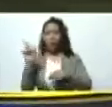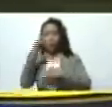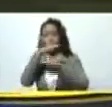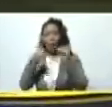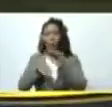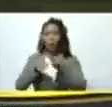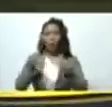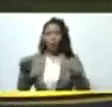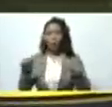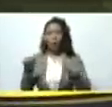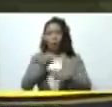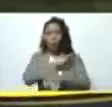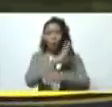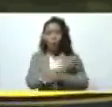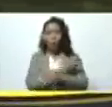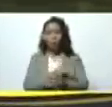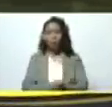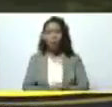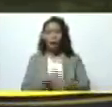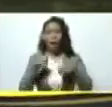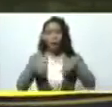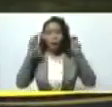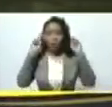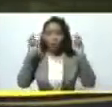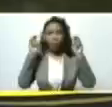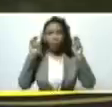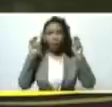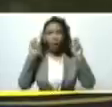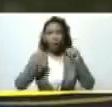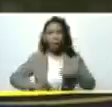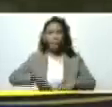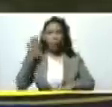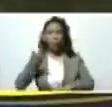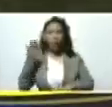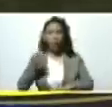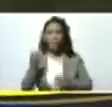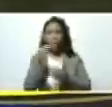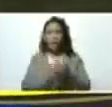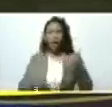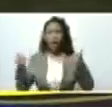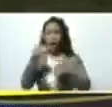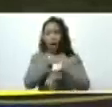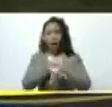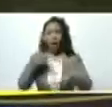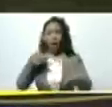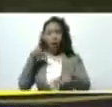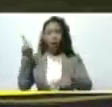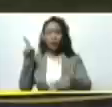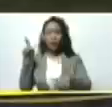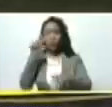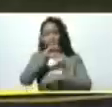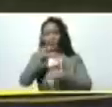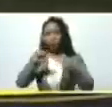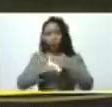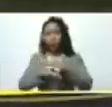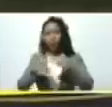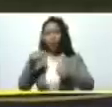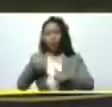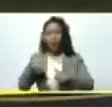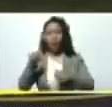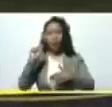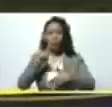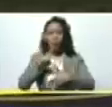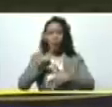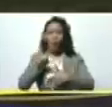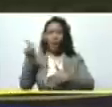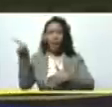la potencia en este caso hídrica la mayor reserva hídrica subterránea de latinoamérica eso